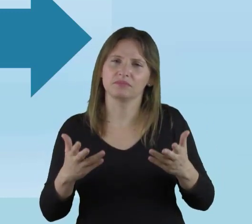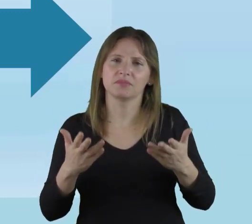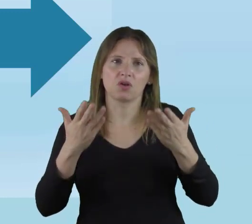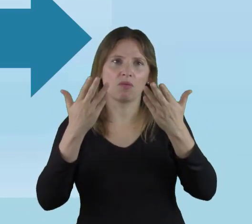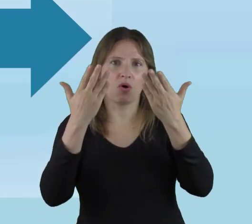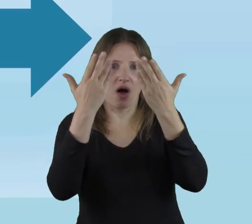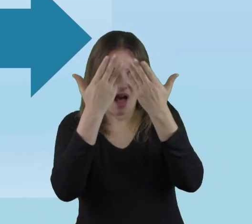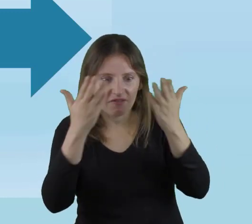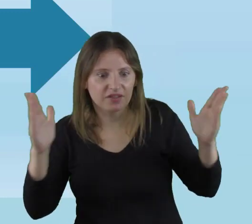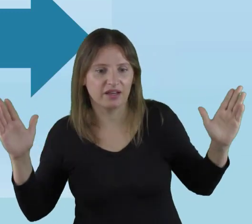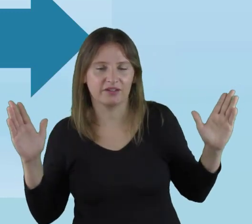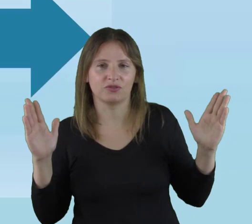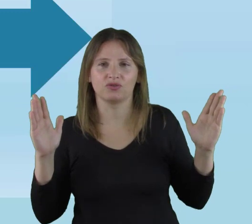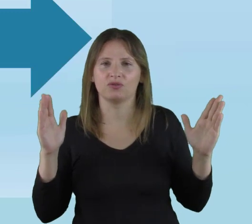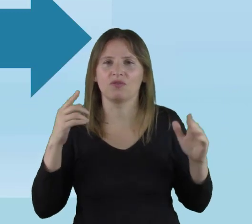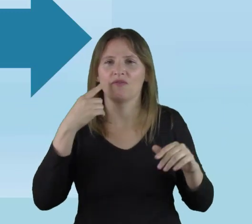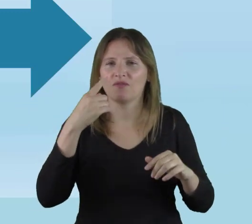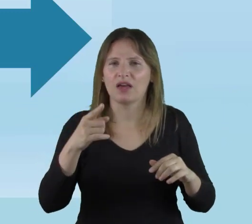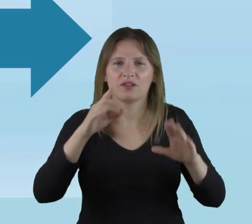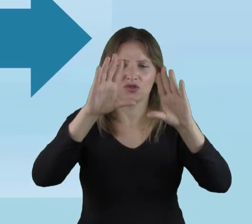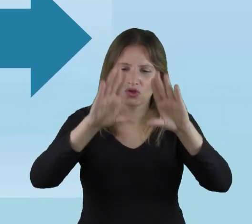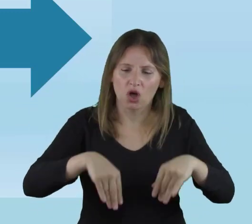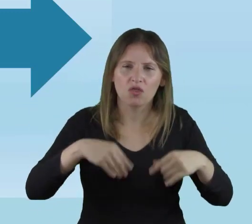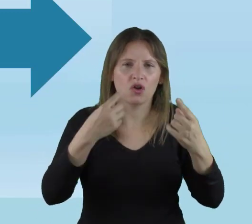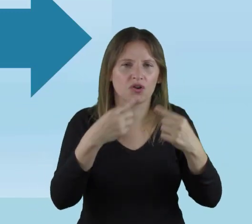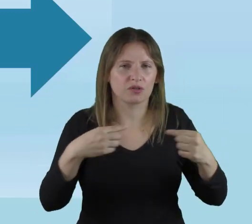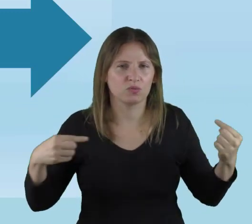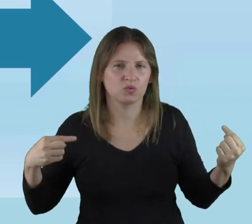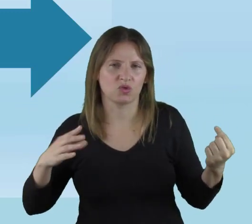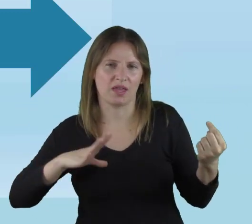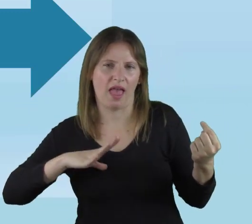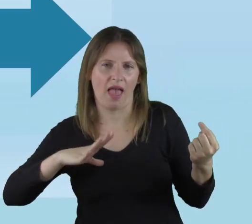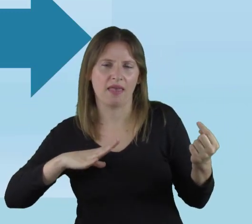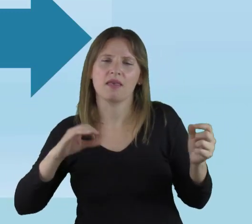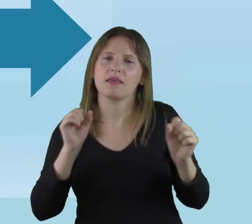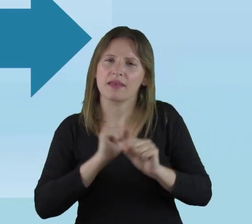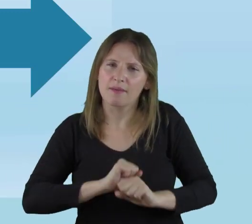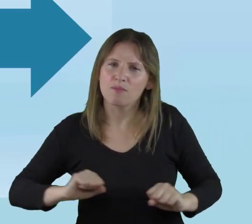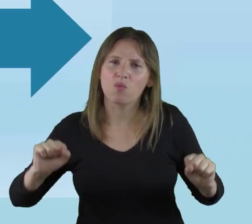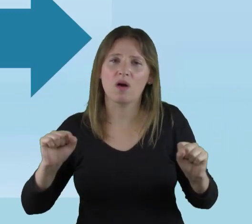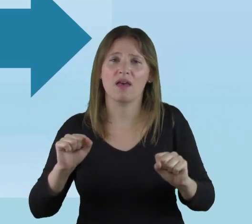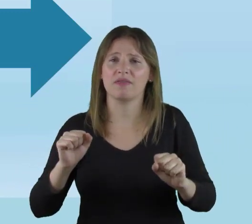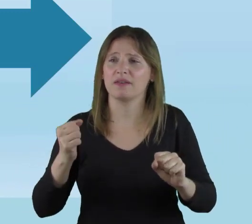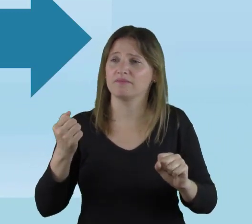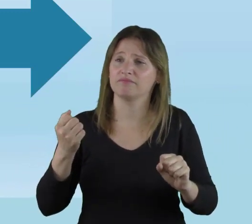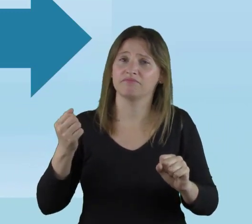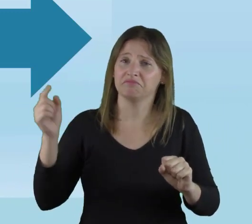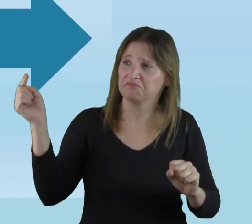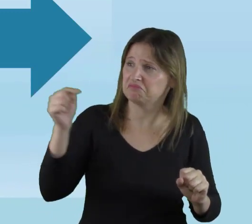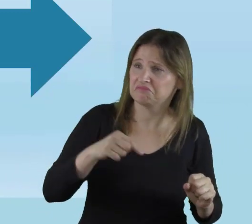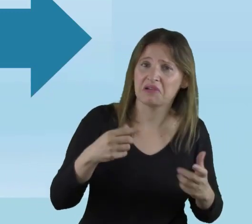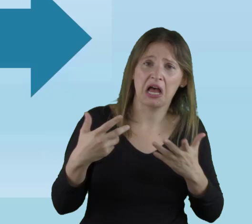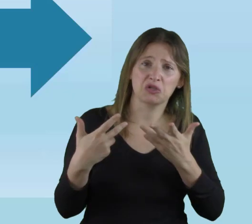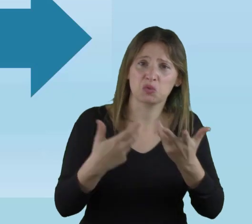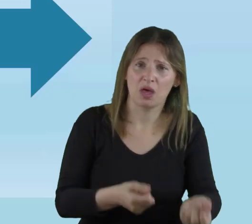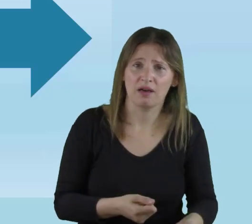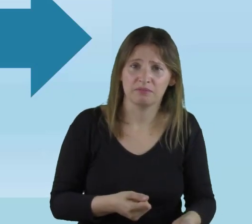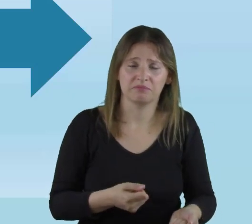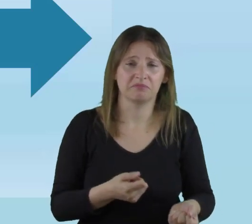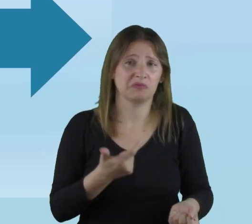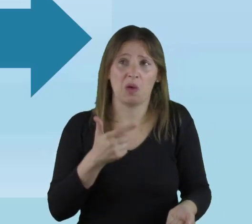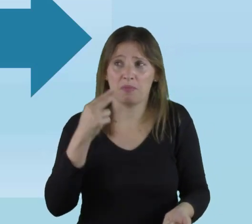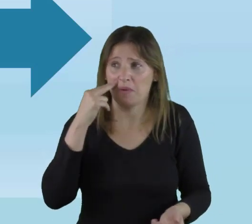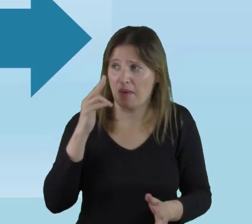tener una mirada muy amplia de todos los recursos que tenemos y que podrían venir a